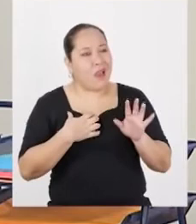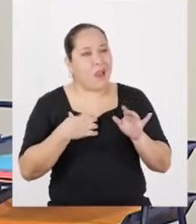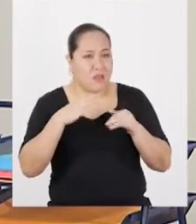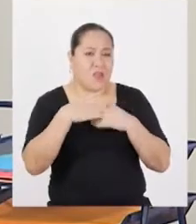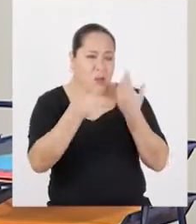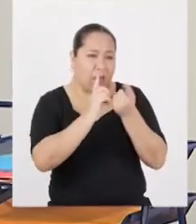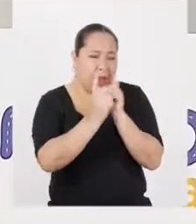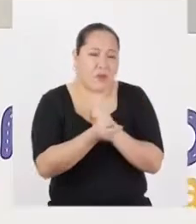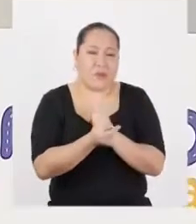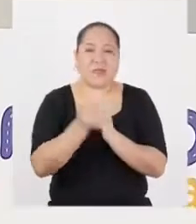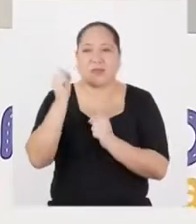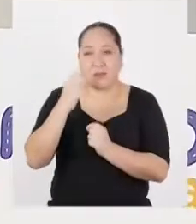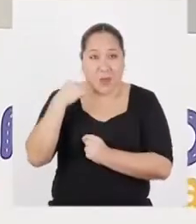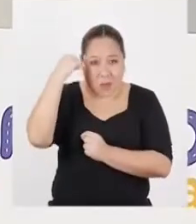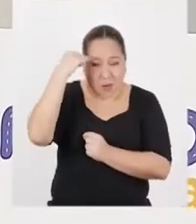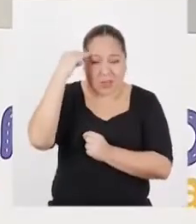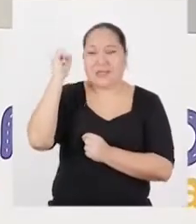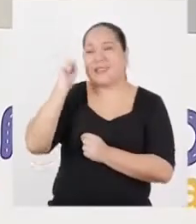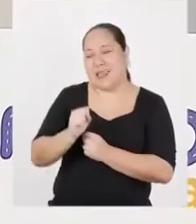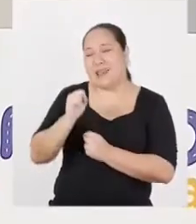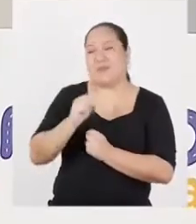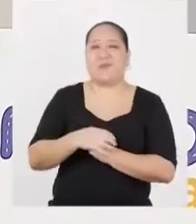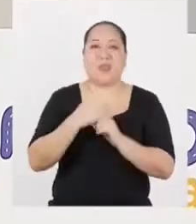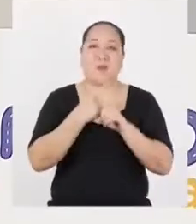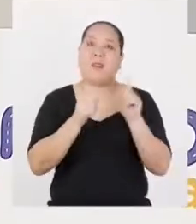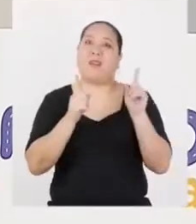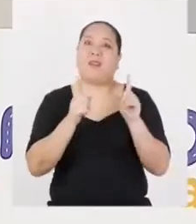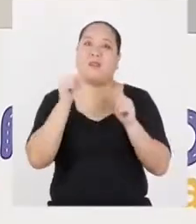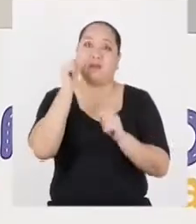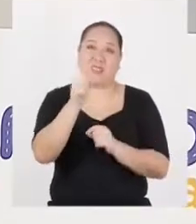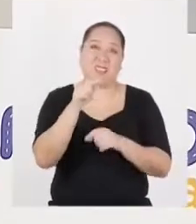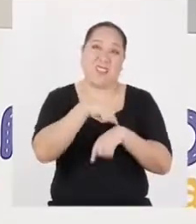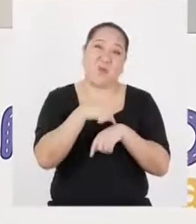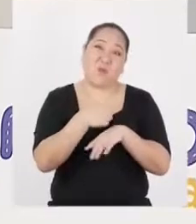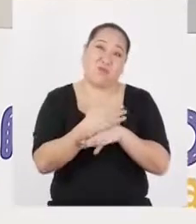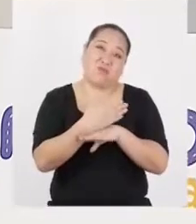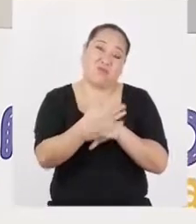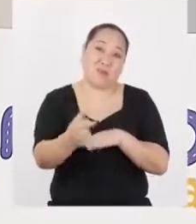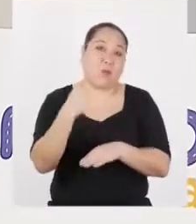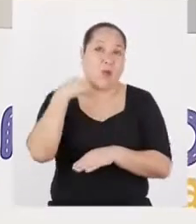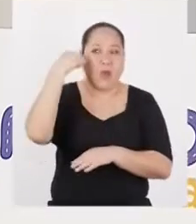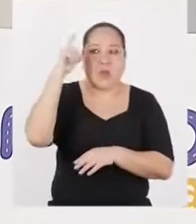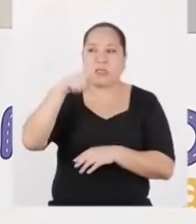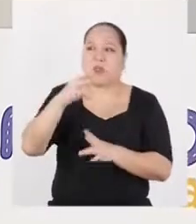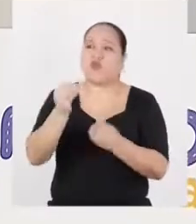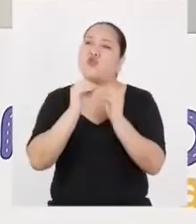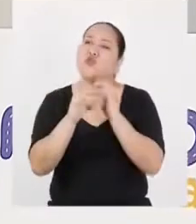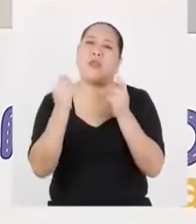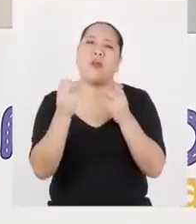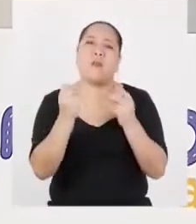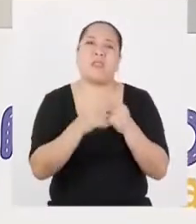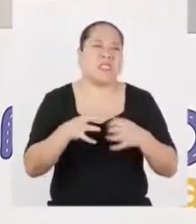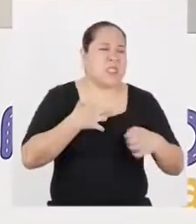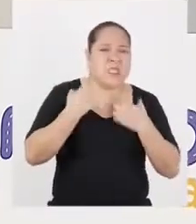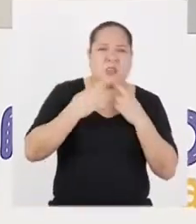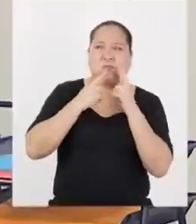Pero luego maduras. Por supuesto. Pero en el mientras maduras, buscamos recompensas inmediatas y actuamos